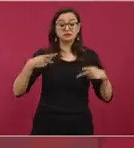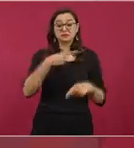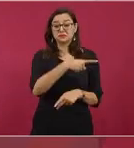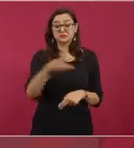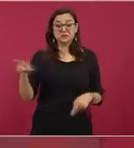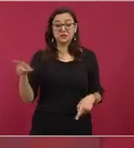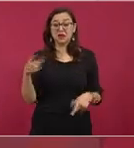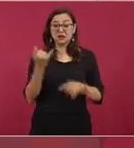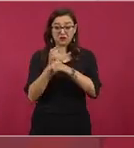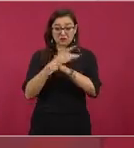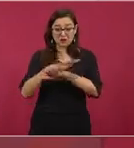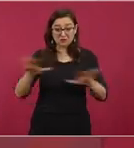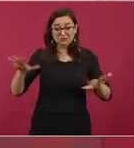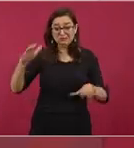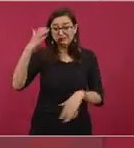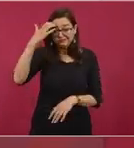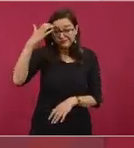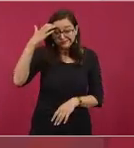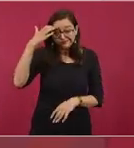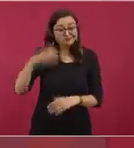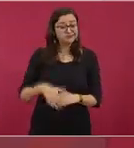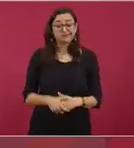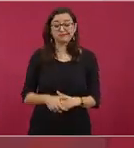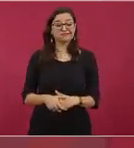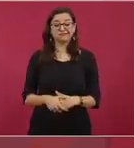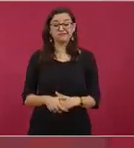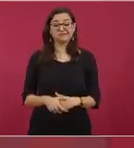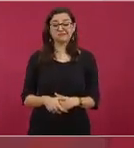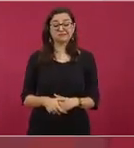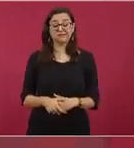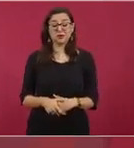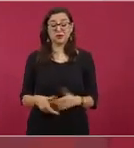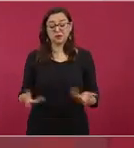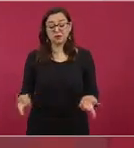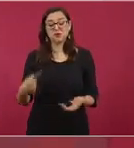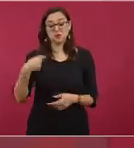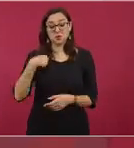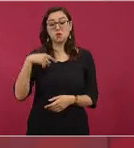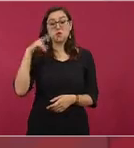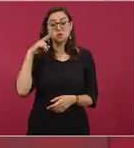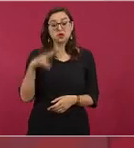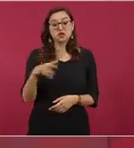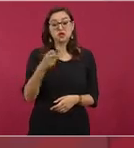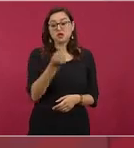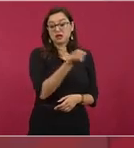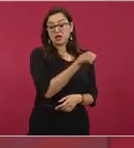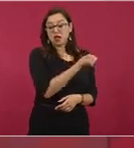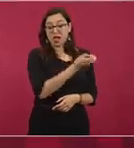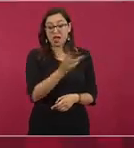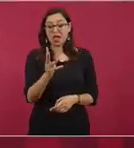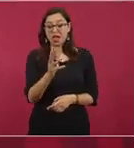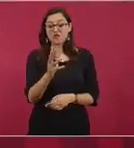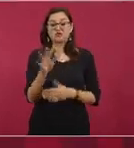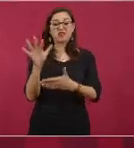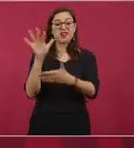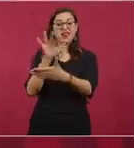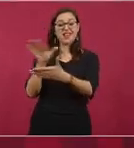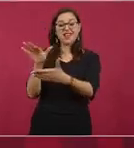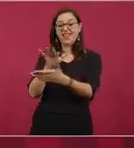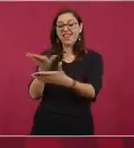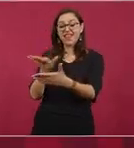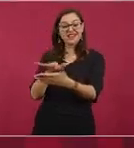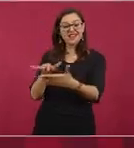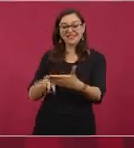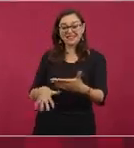claramente, yo creo que todos estaban leyendo, me recordaba a algunos